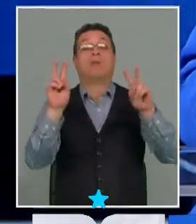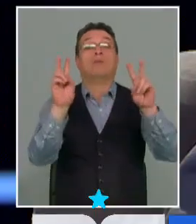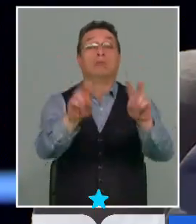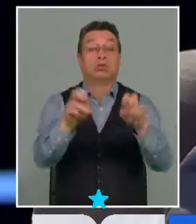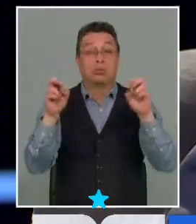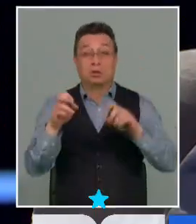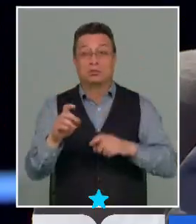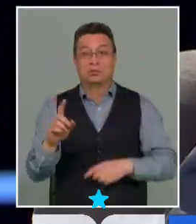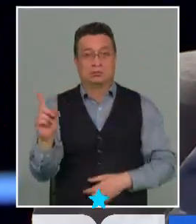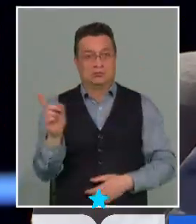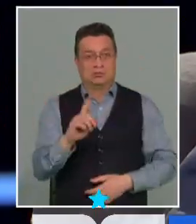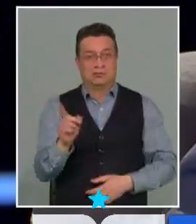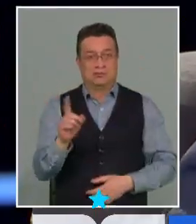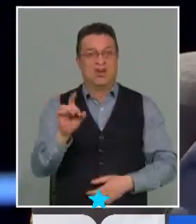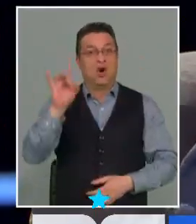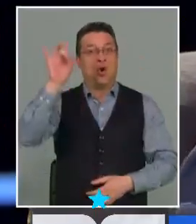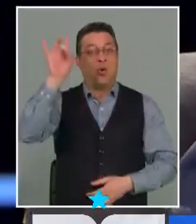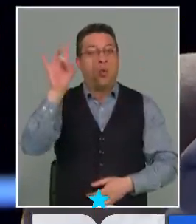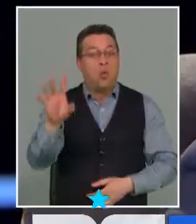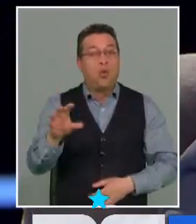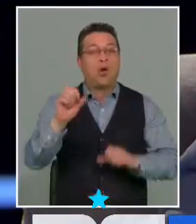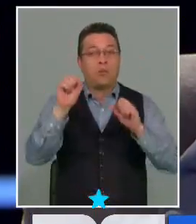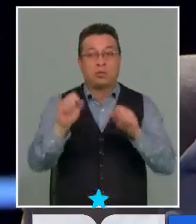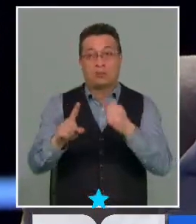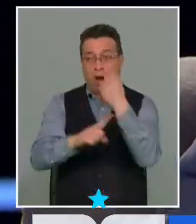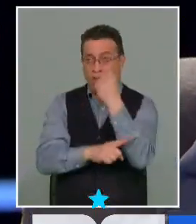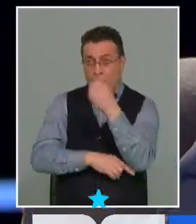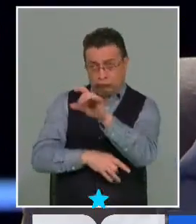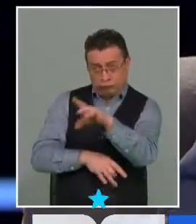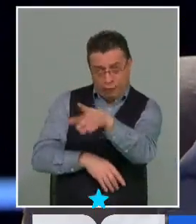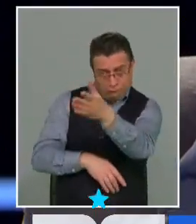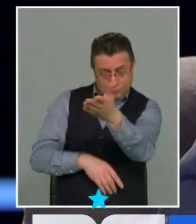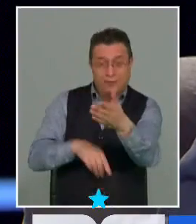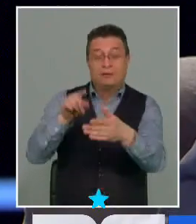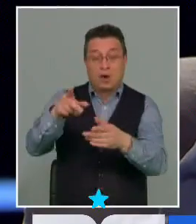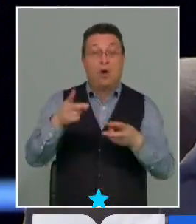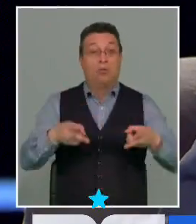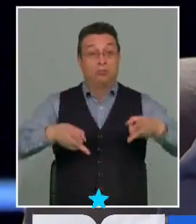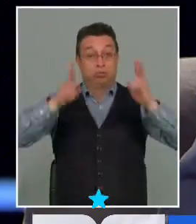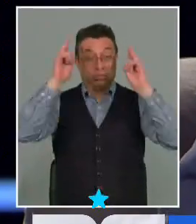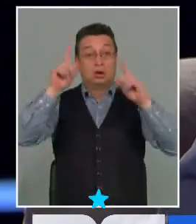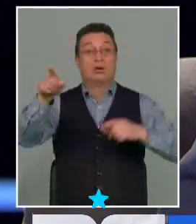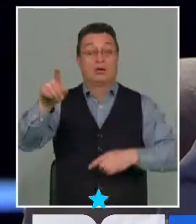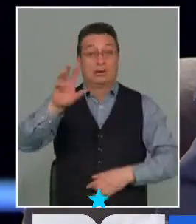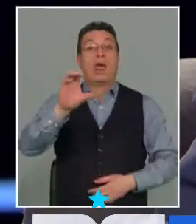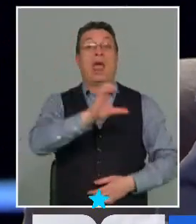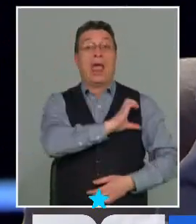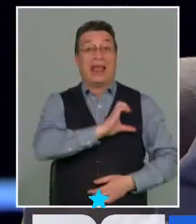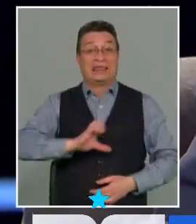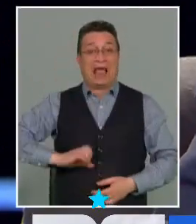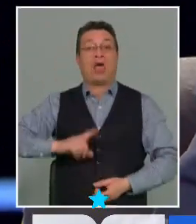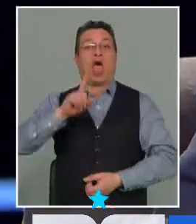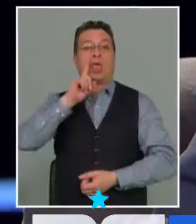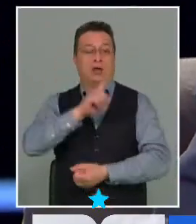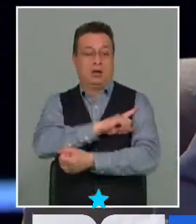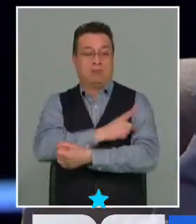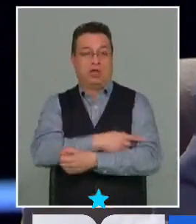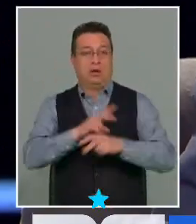Es lo único que jurídicamente ustedes, los abogados sabrán, que el único que está autorizado para expropiar es el Estado.